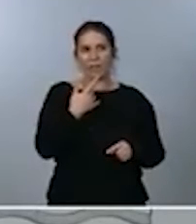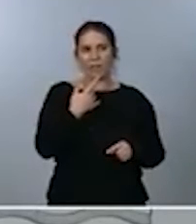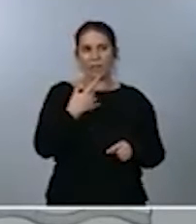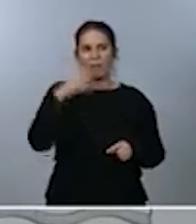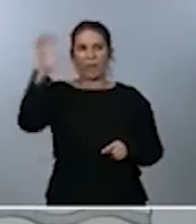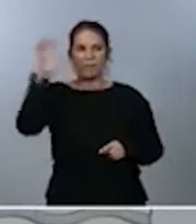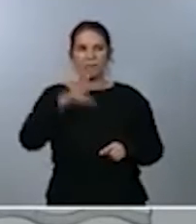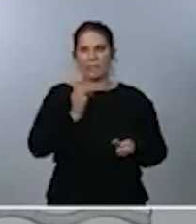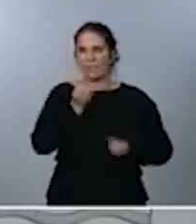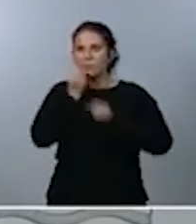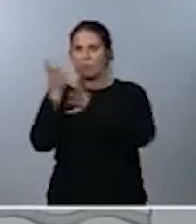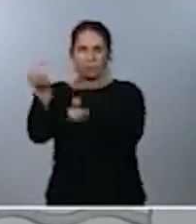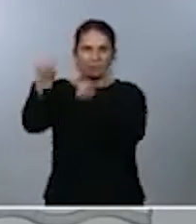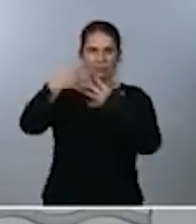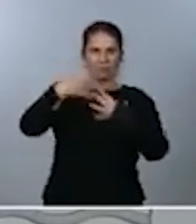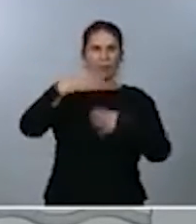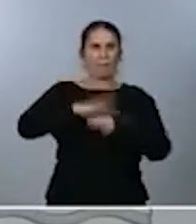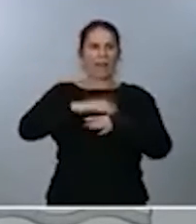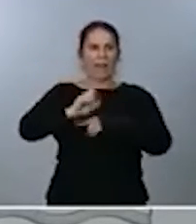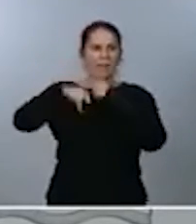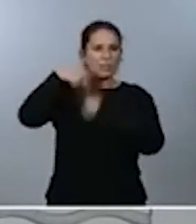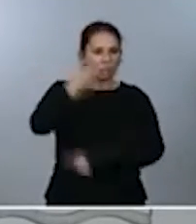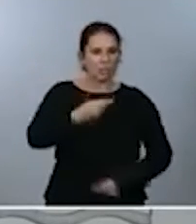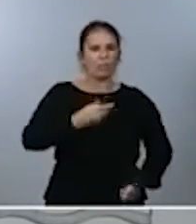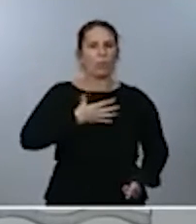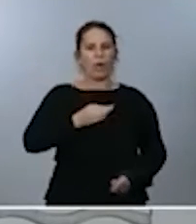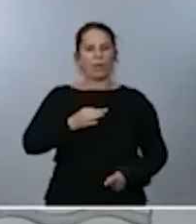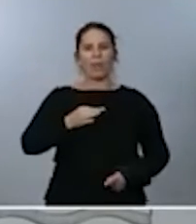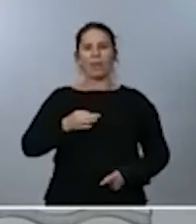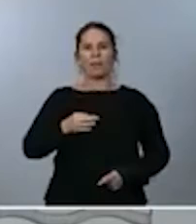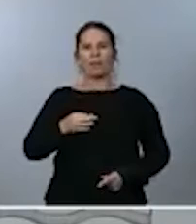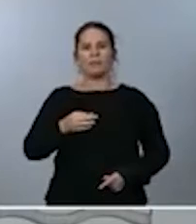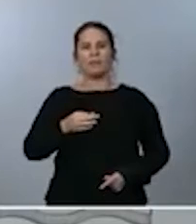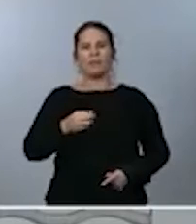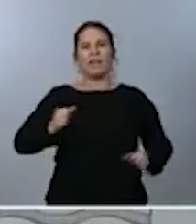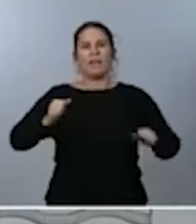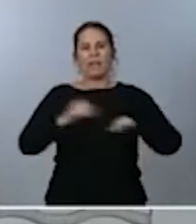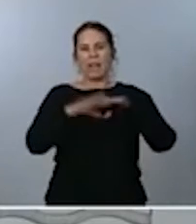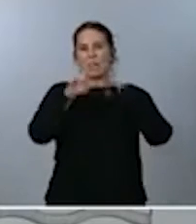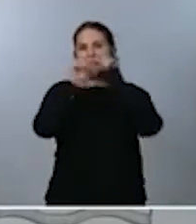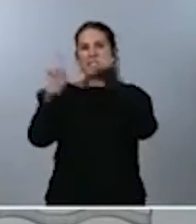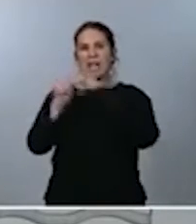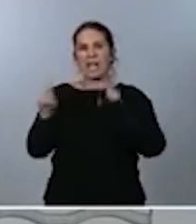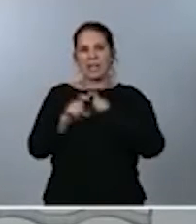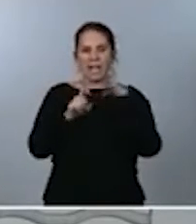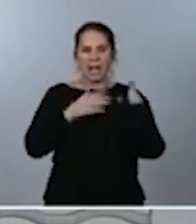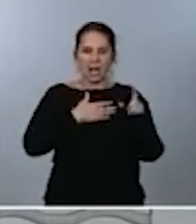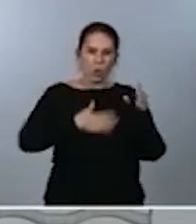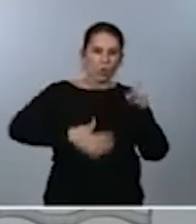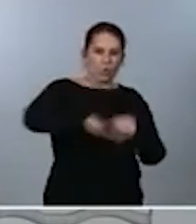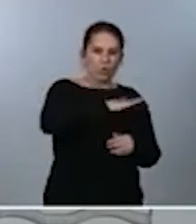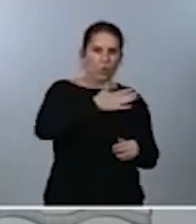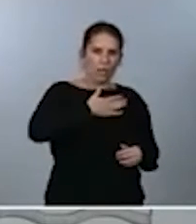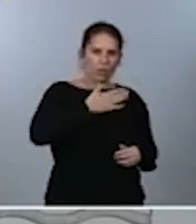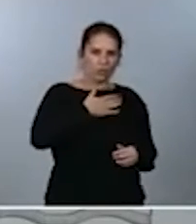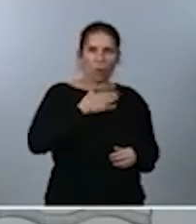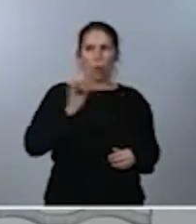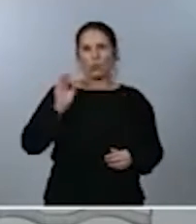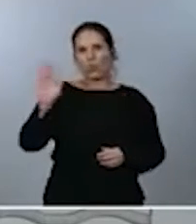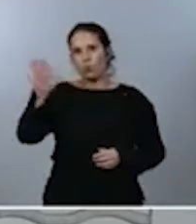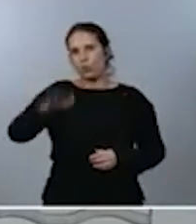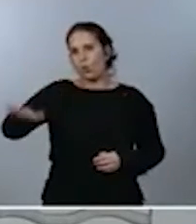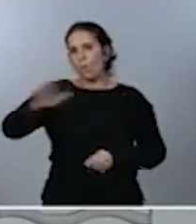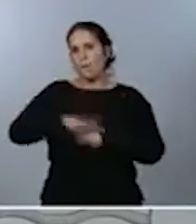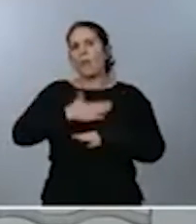manera que podamos también compartirlo en los círculos empresarios, en todos aquellos entornos donde se puedan producir esta alianza, esta